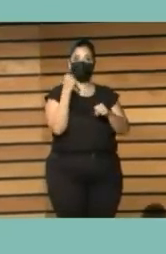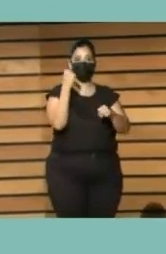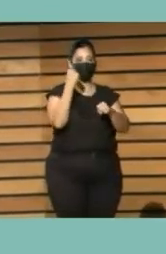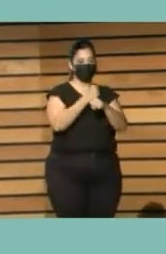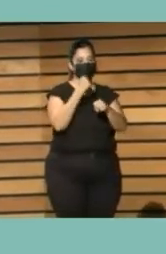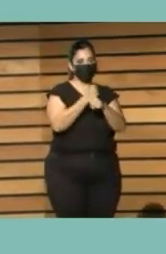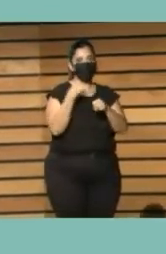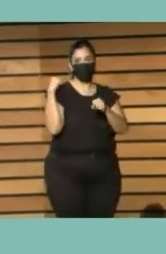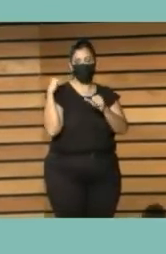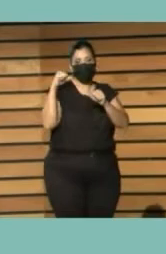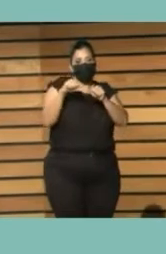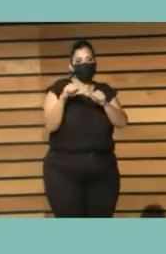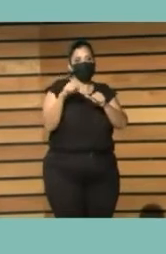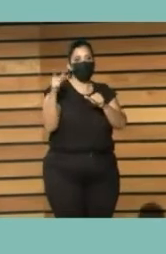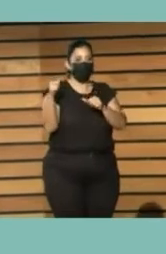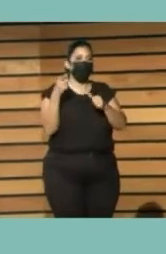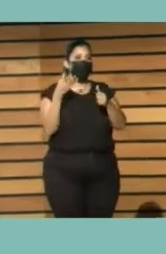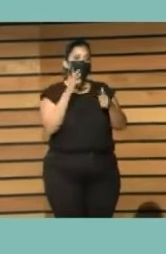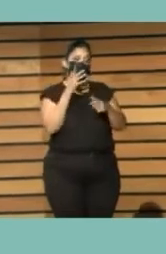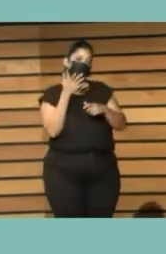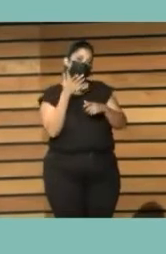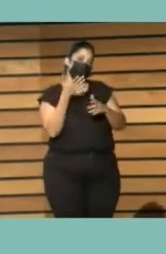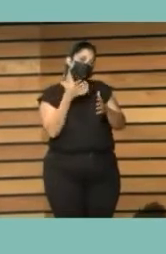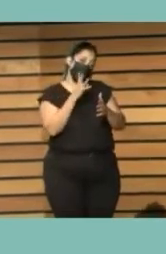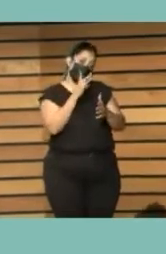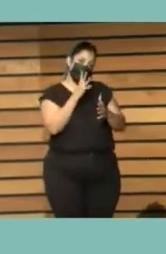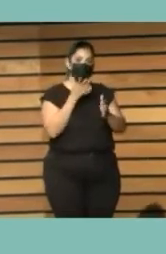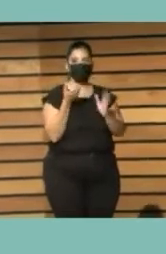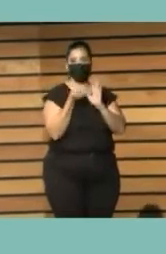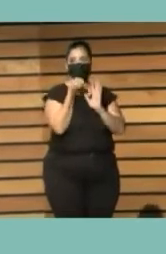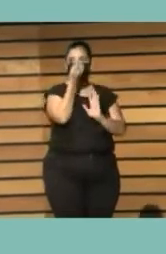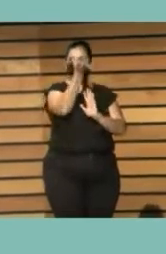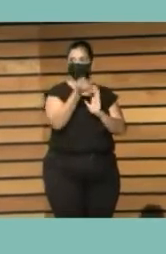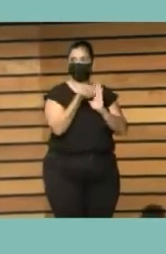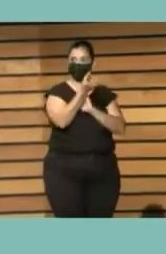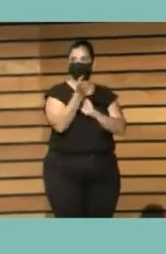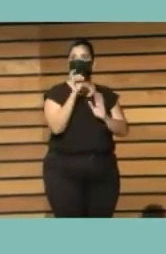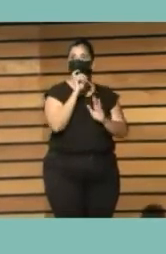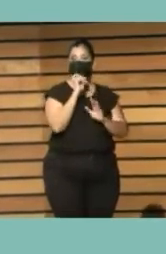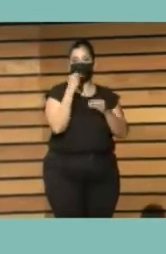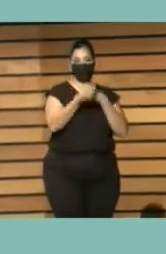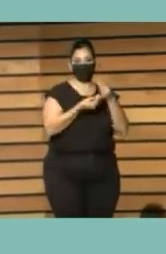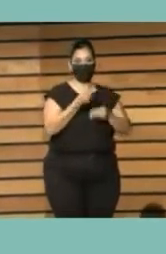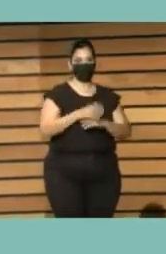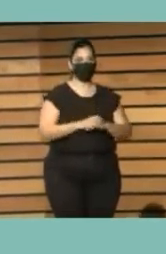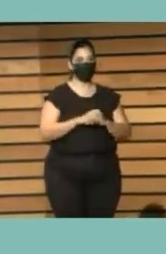proyectos que se han llevado a cabo en su biblioteca. Esperemos que disfruten y que les resulte interesante la sesión. Muchas gracias.